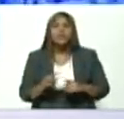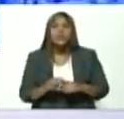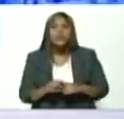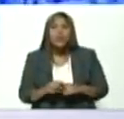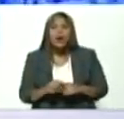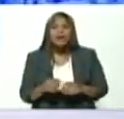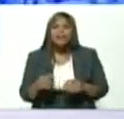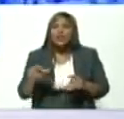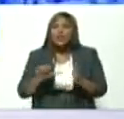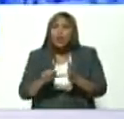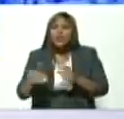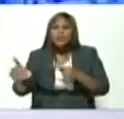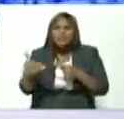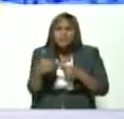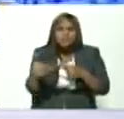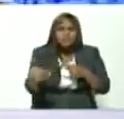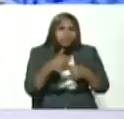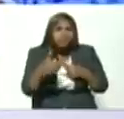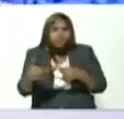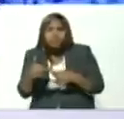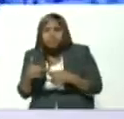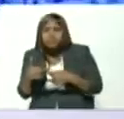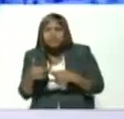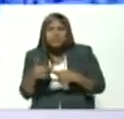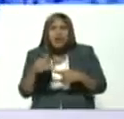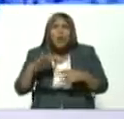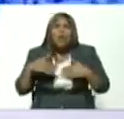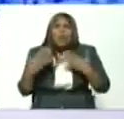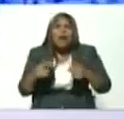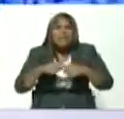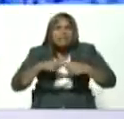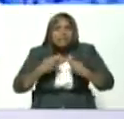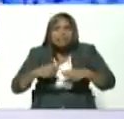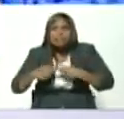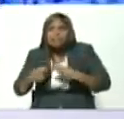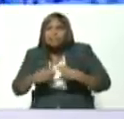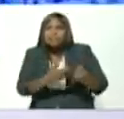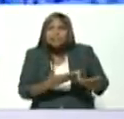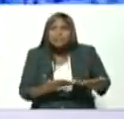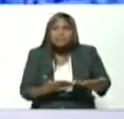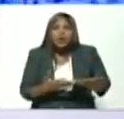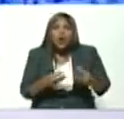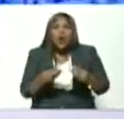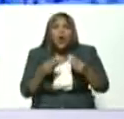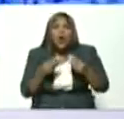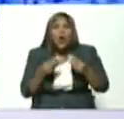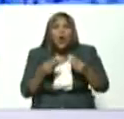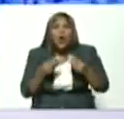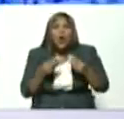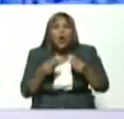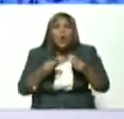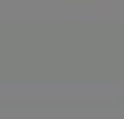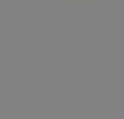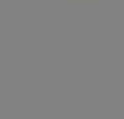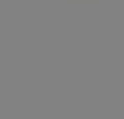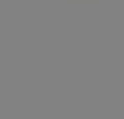por donde atacaron qué daños hicieron y cómo afectó la